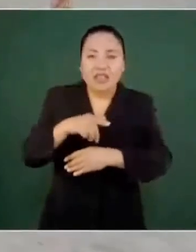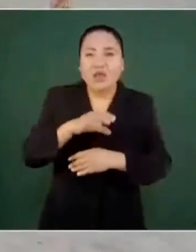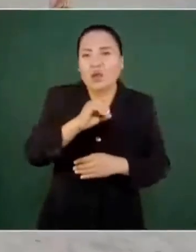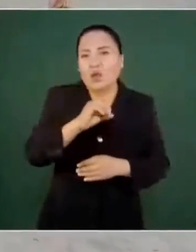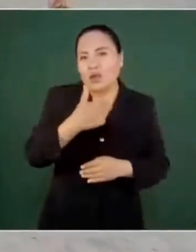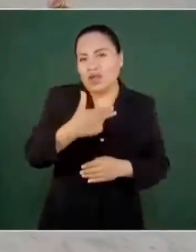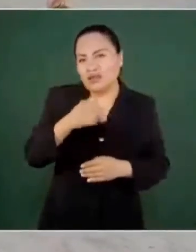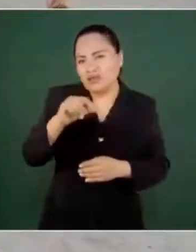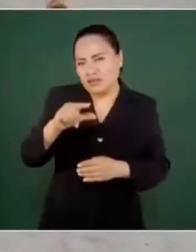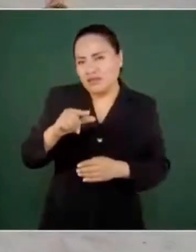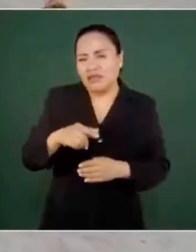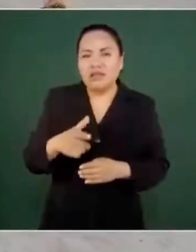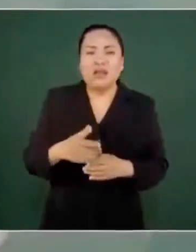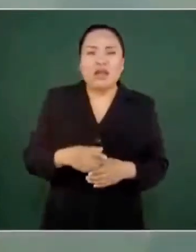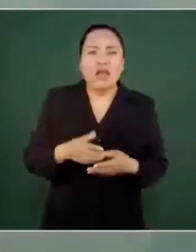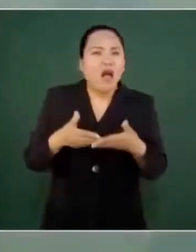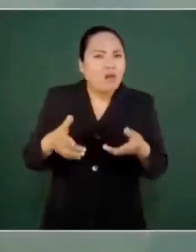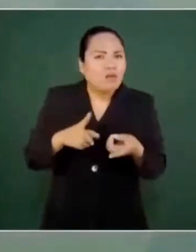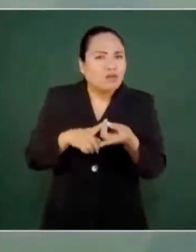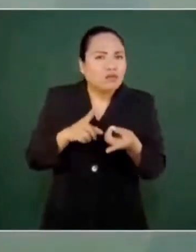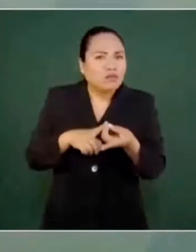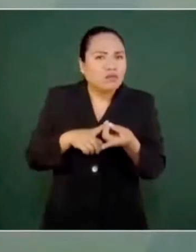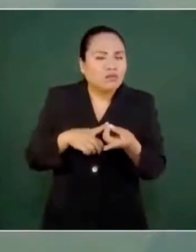¿Dónde están viviendo ahora?